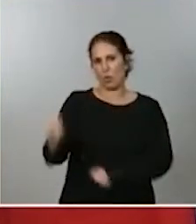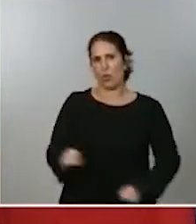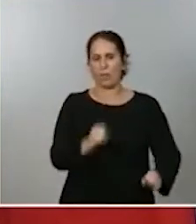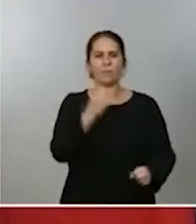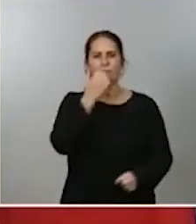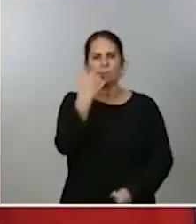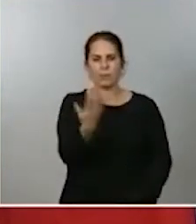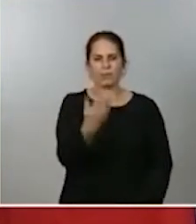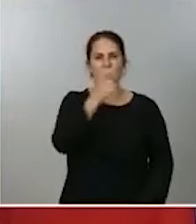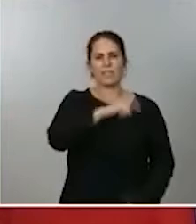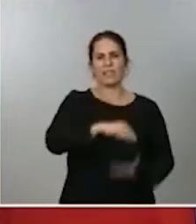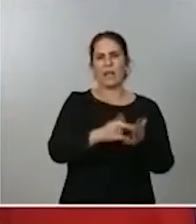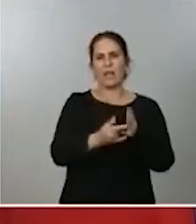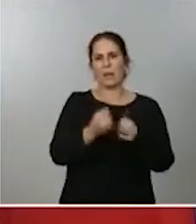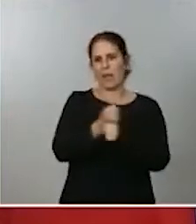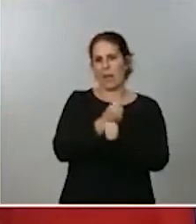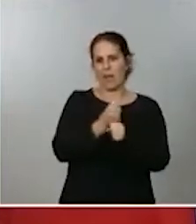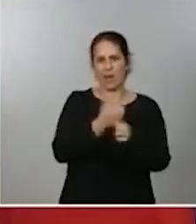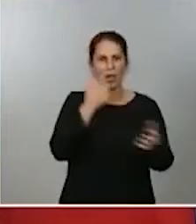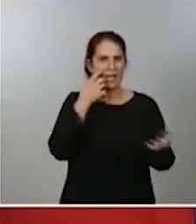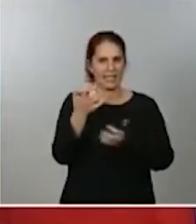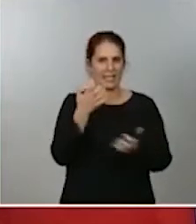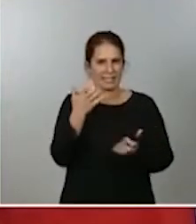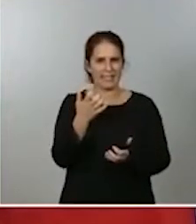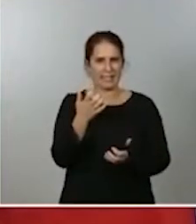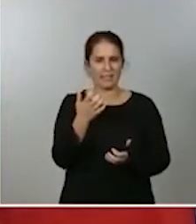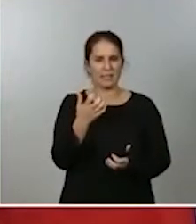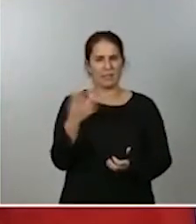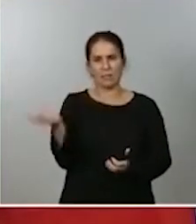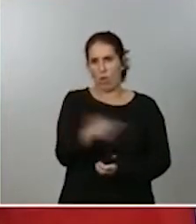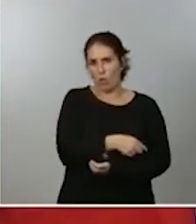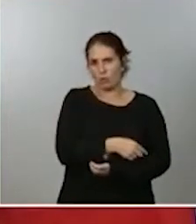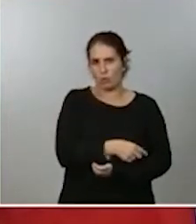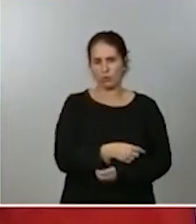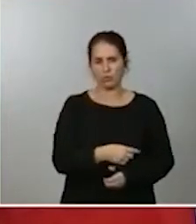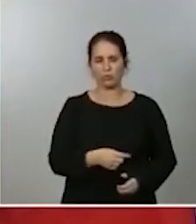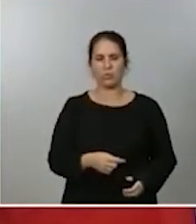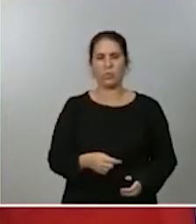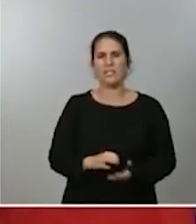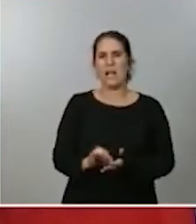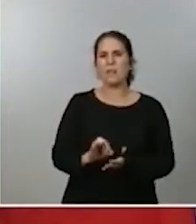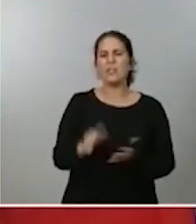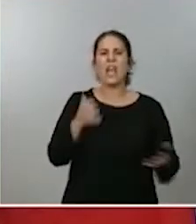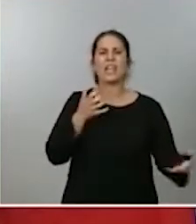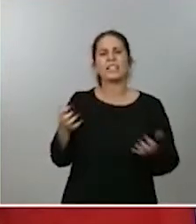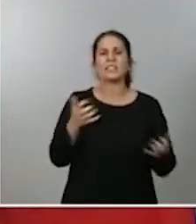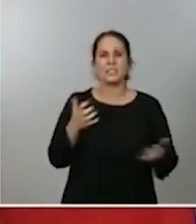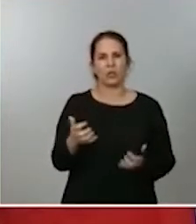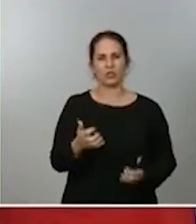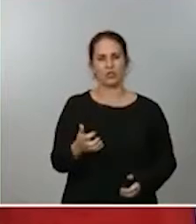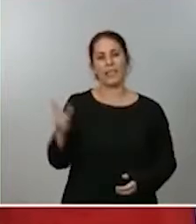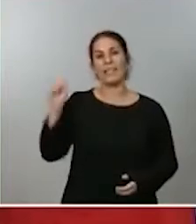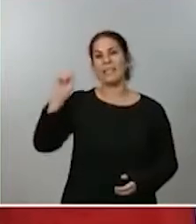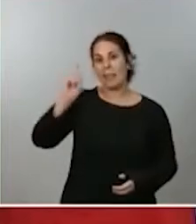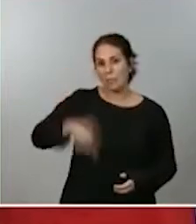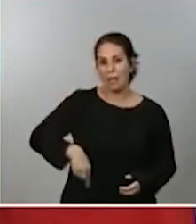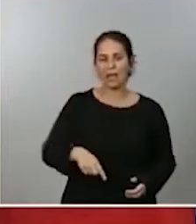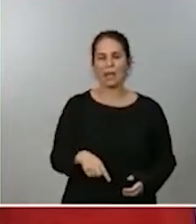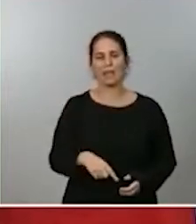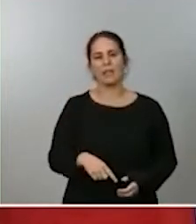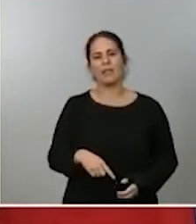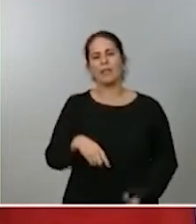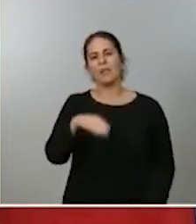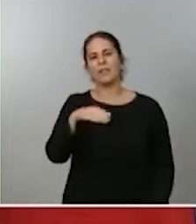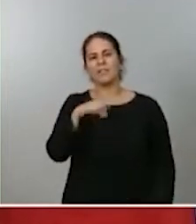técnicos de los espectáculos de todos los espectáculos y de todos los servicios artísticos y también como decía el